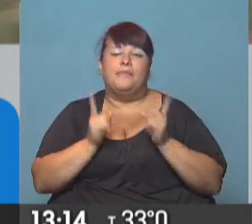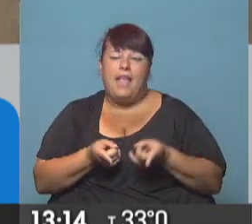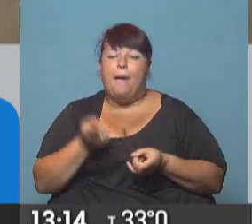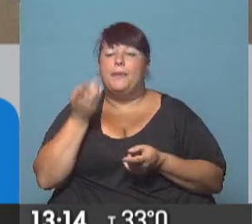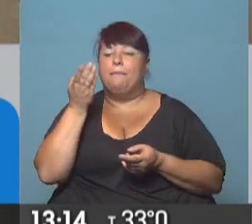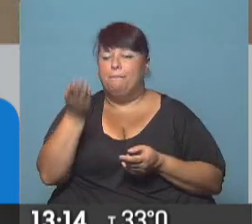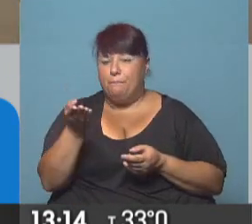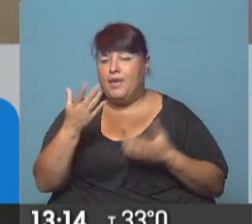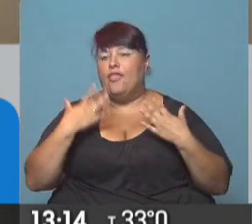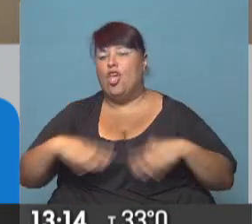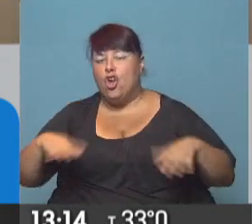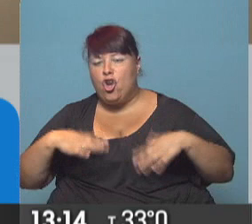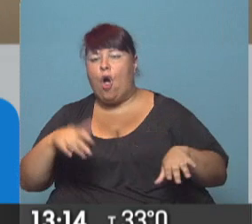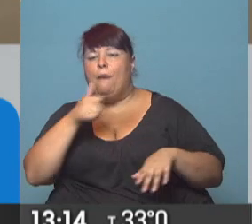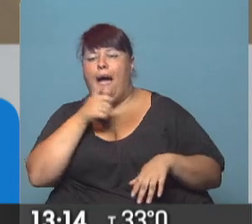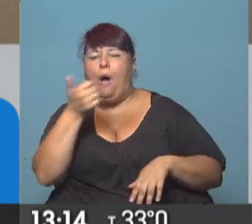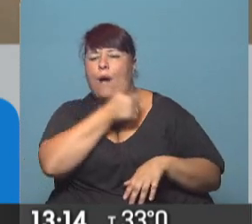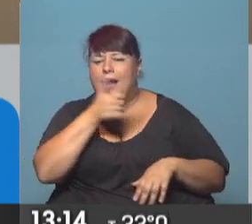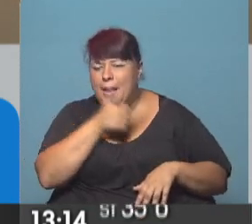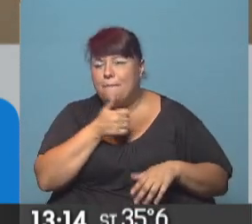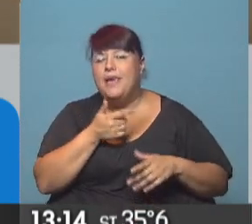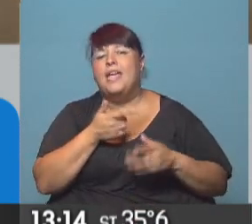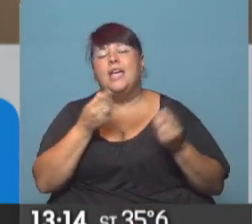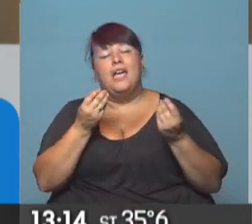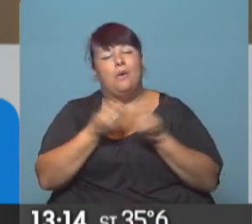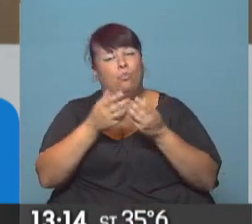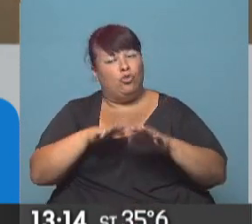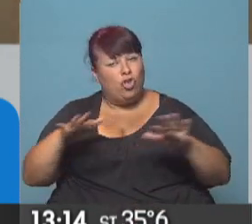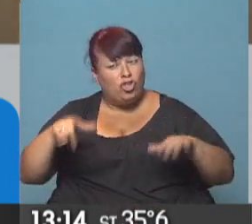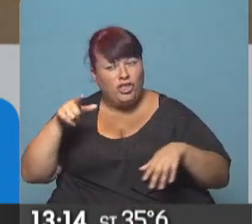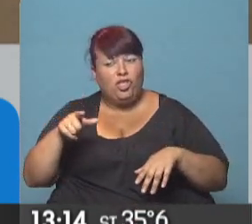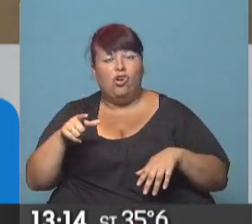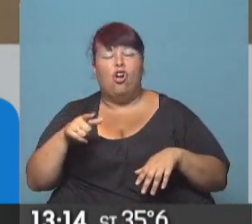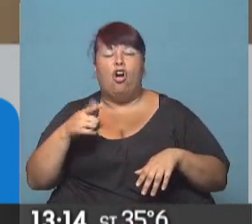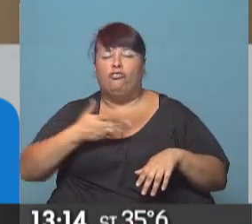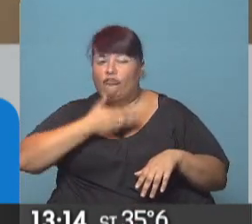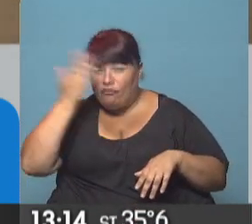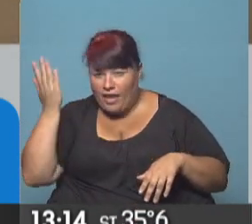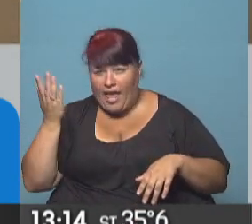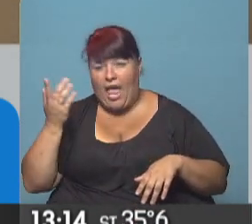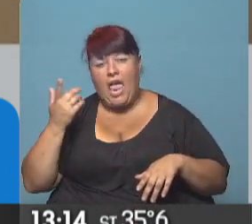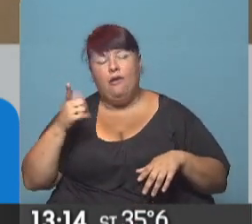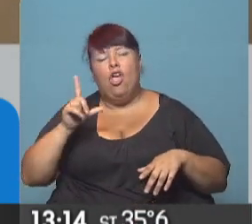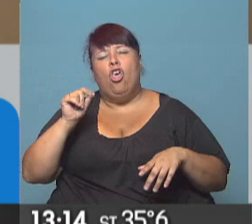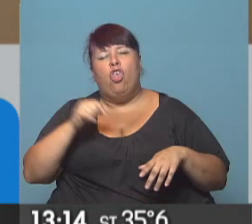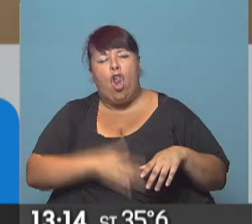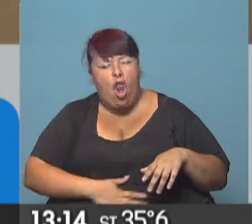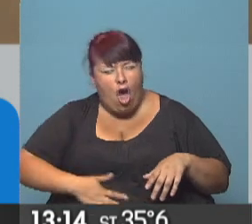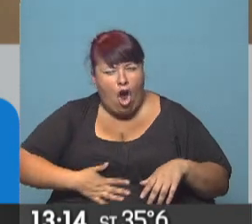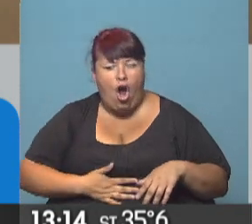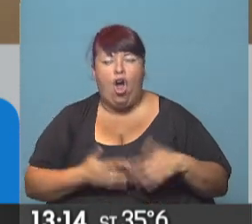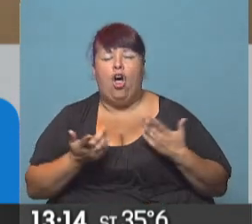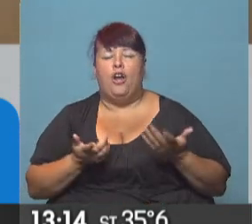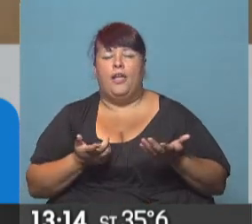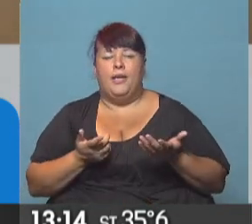solicitando ropa, agua, medicamentos, porque muchos niños están con fiebre, están con dolores de estómago.